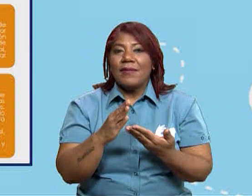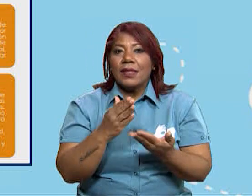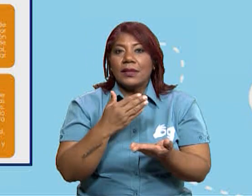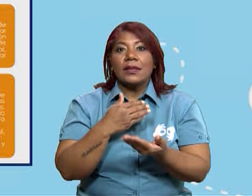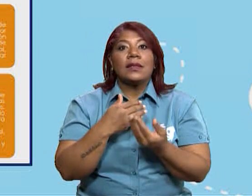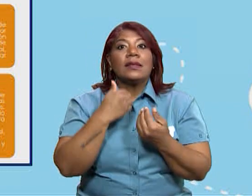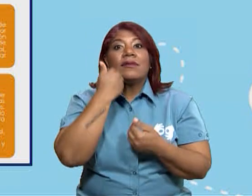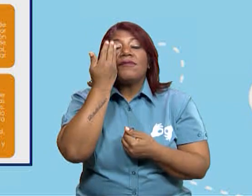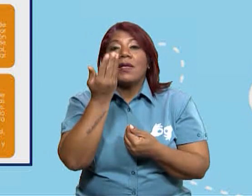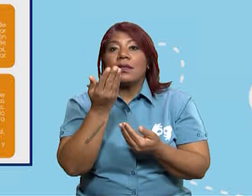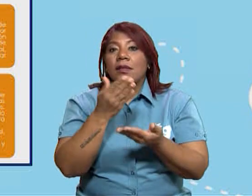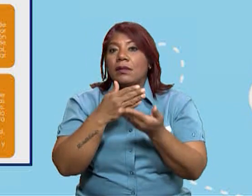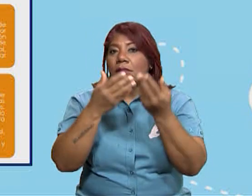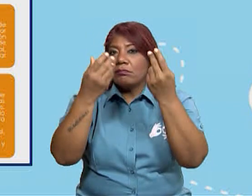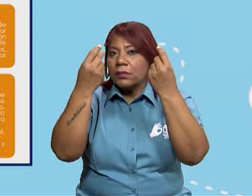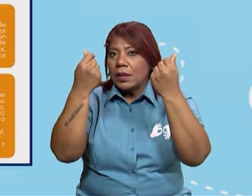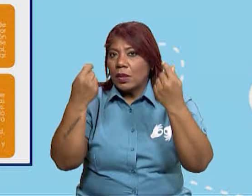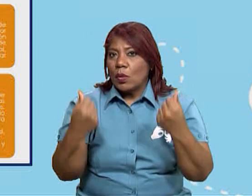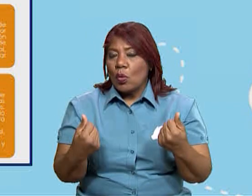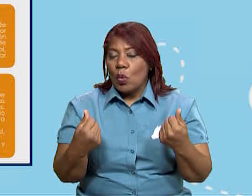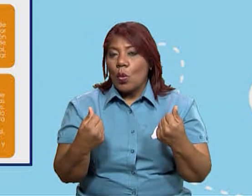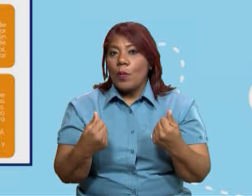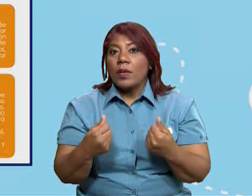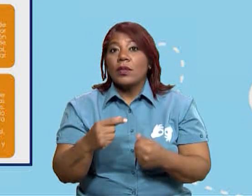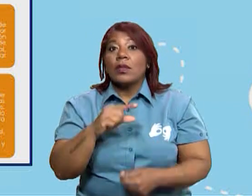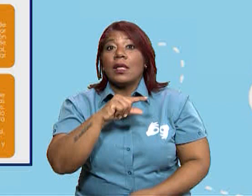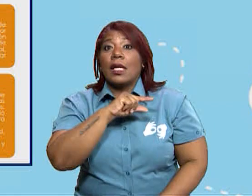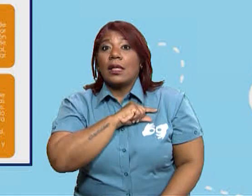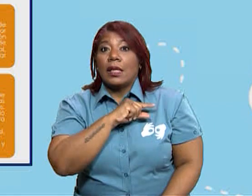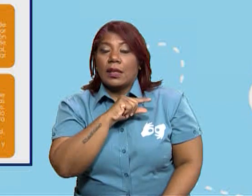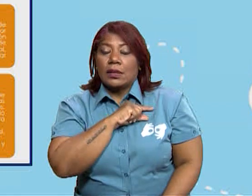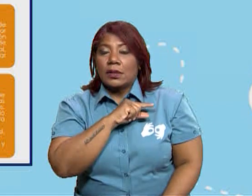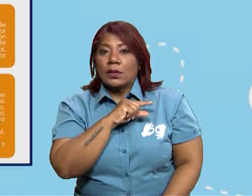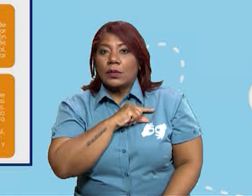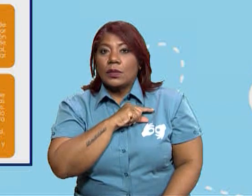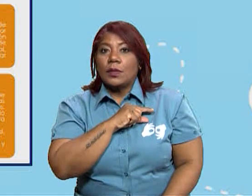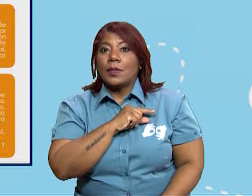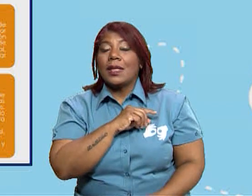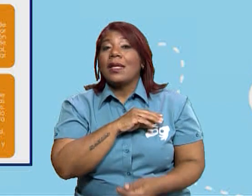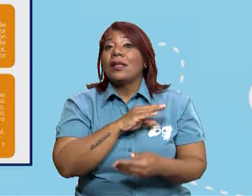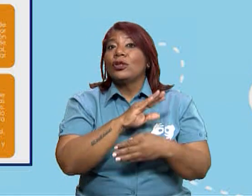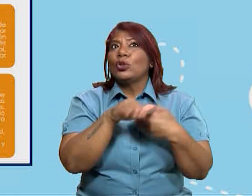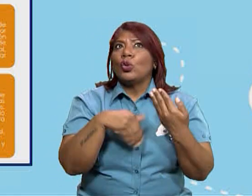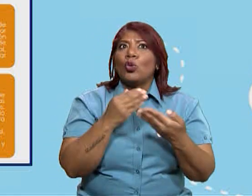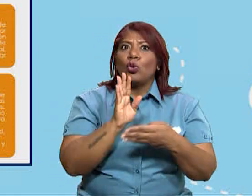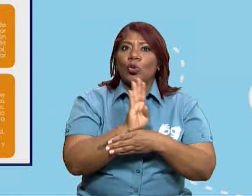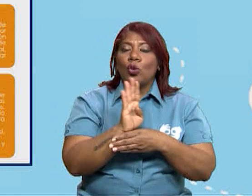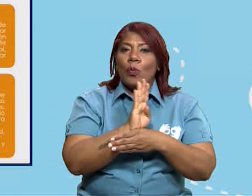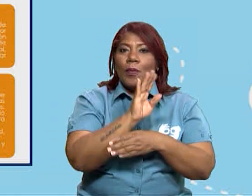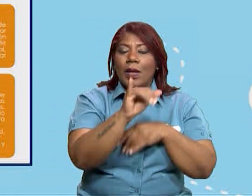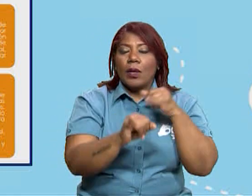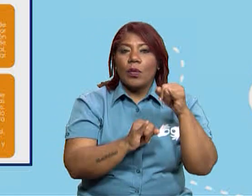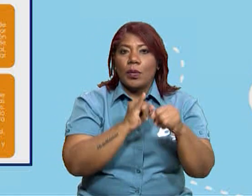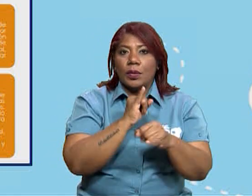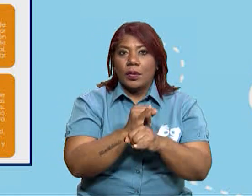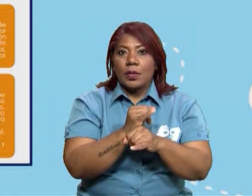Colón específicamente tenemos lo que es la zona libre. El Centro Bancario Internacional se creó en